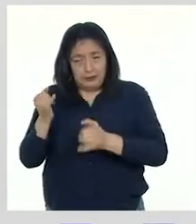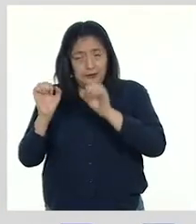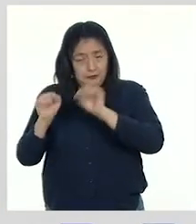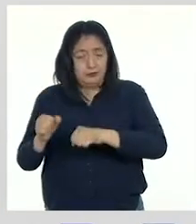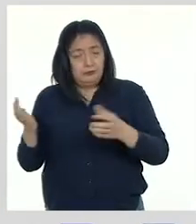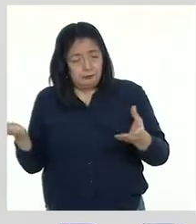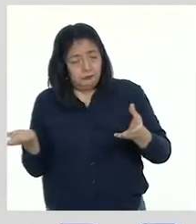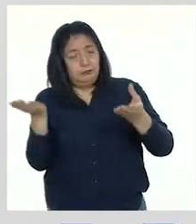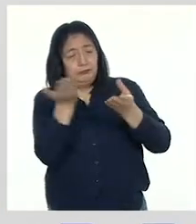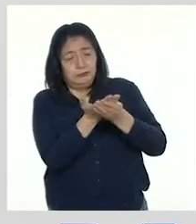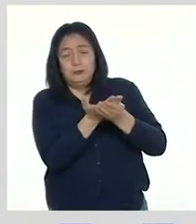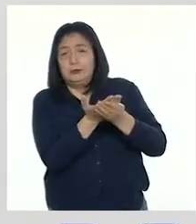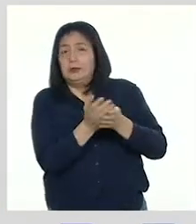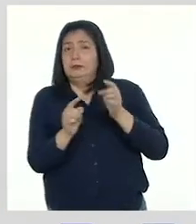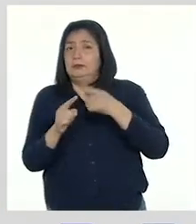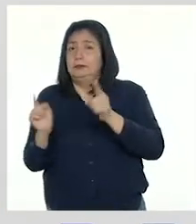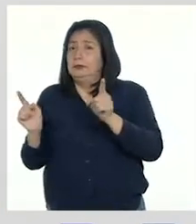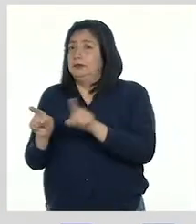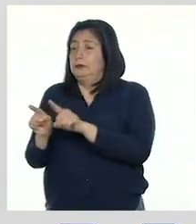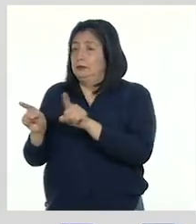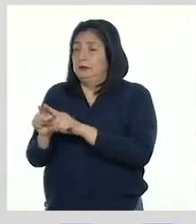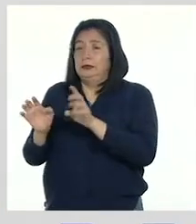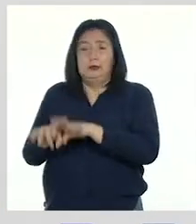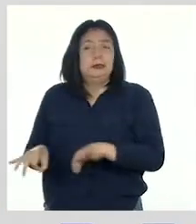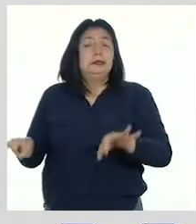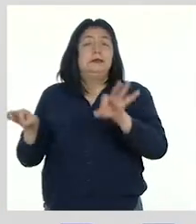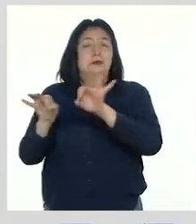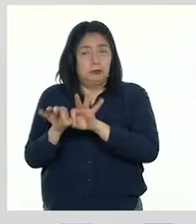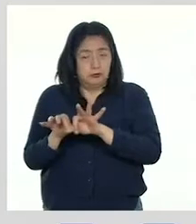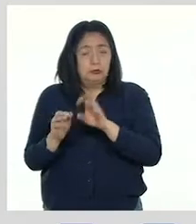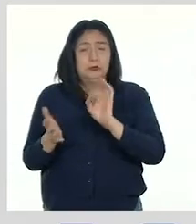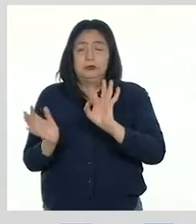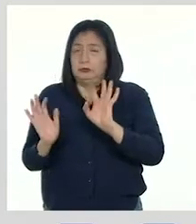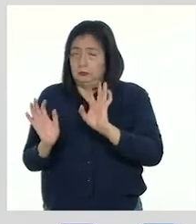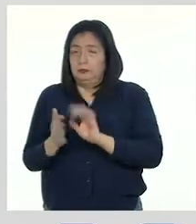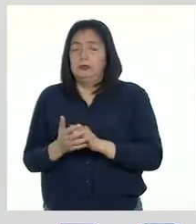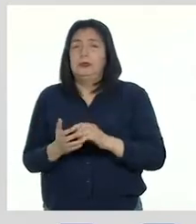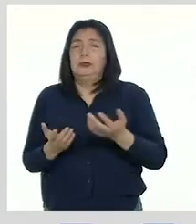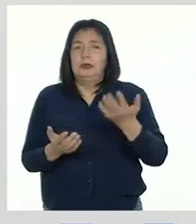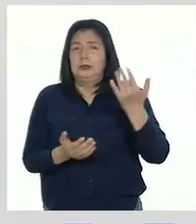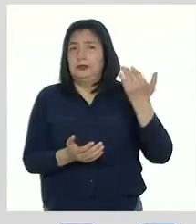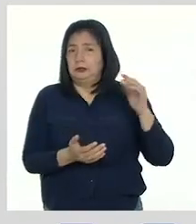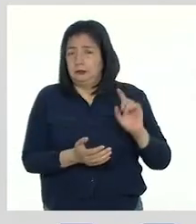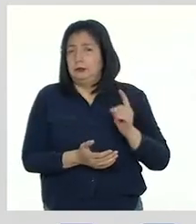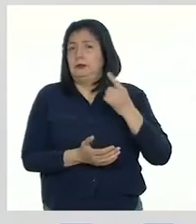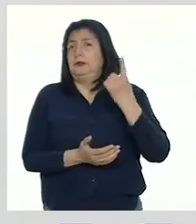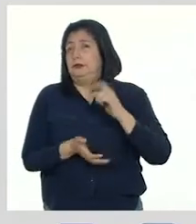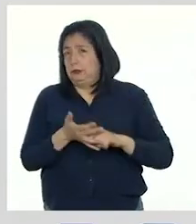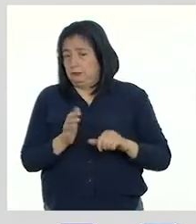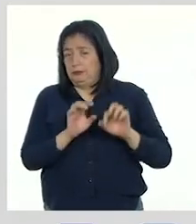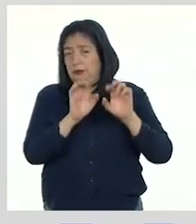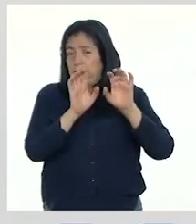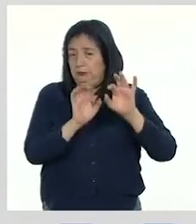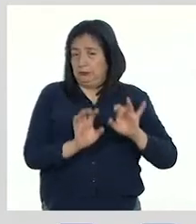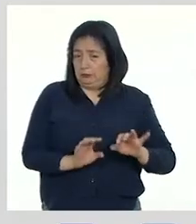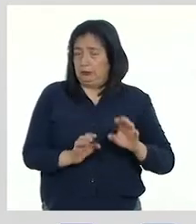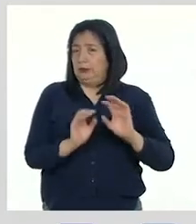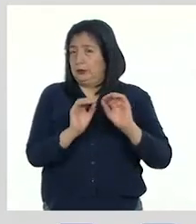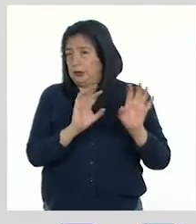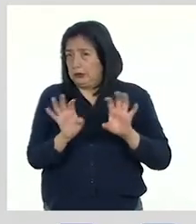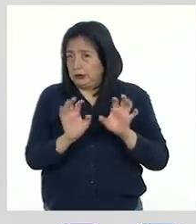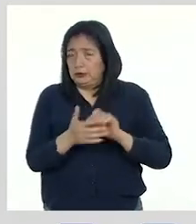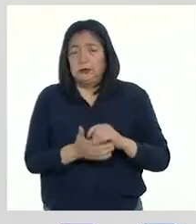de tu portafolio, pero también es muy importante incluir las primeras versiones de tus trabajos en el portafolio.